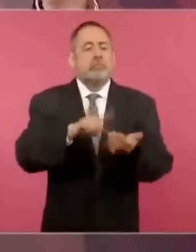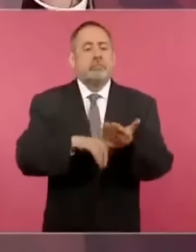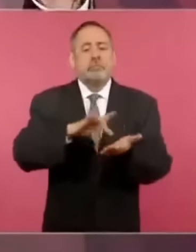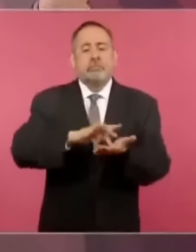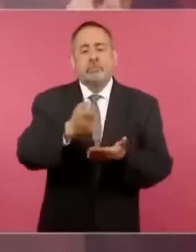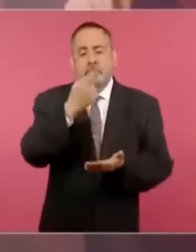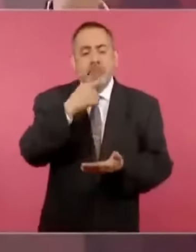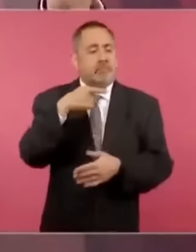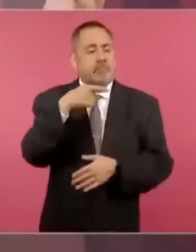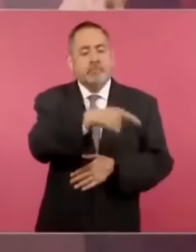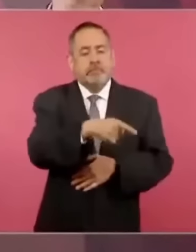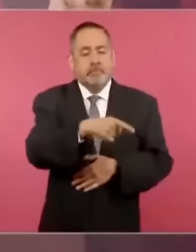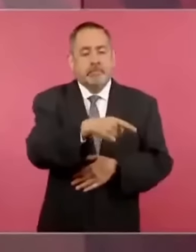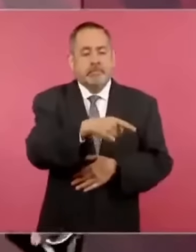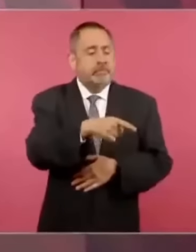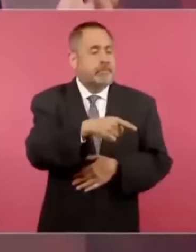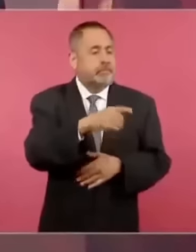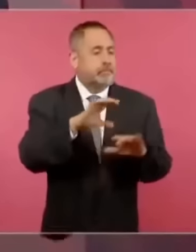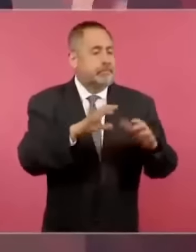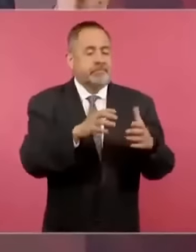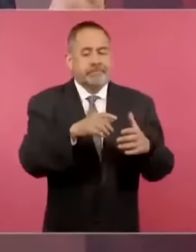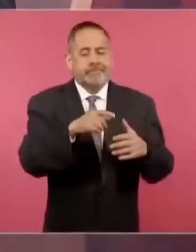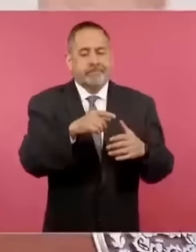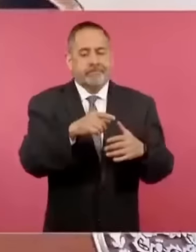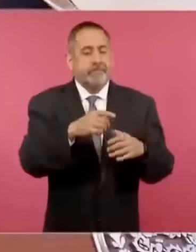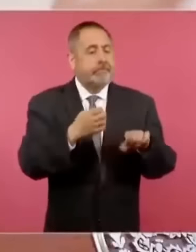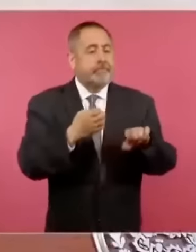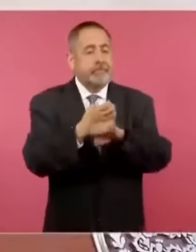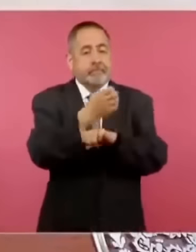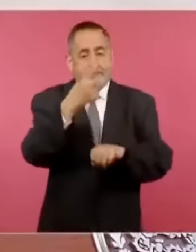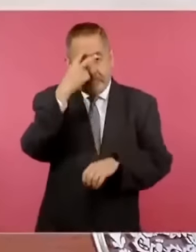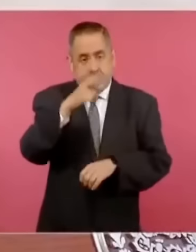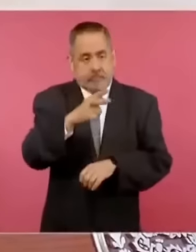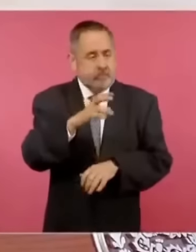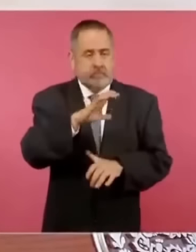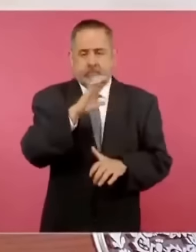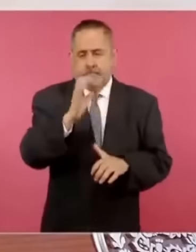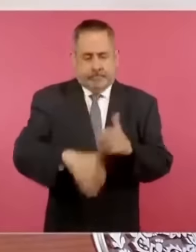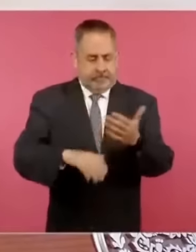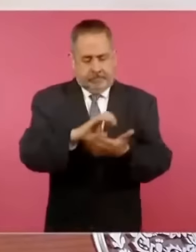en el Sistema de Salud Pública del Estado de México,